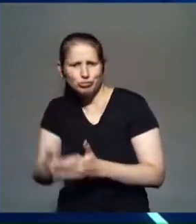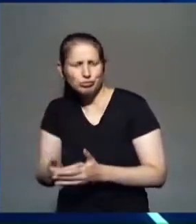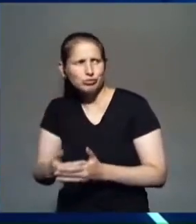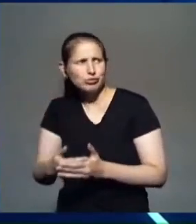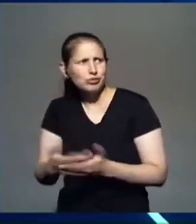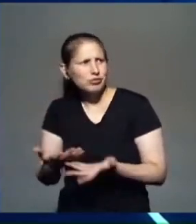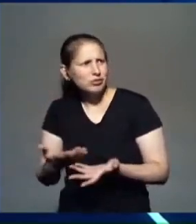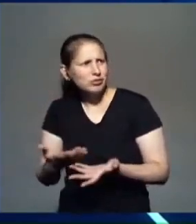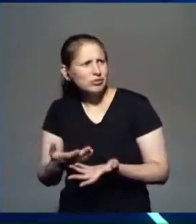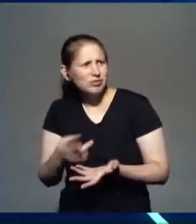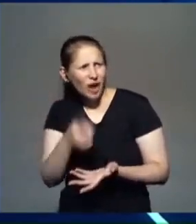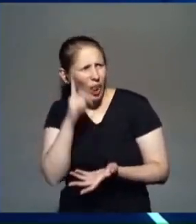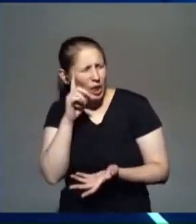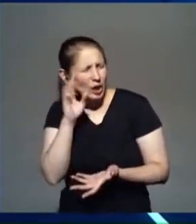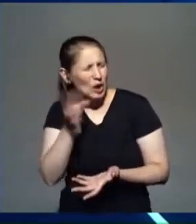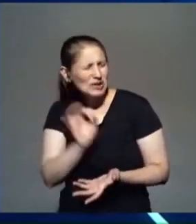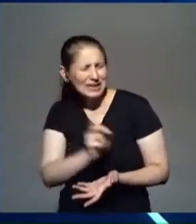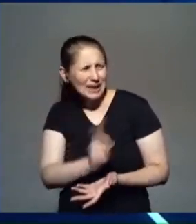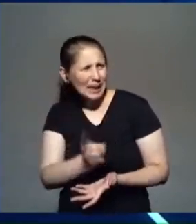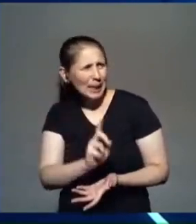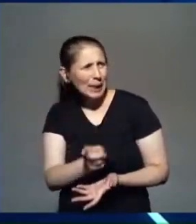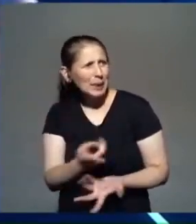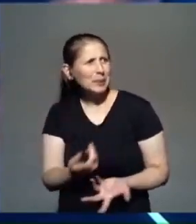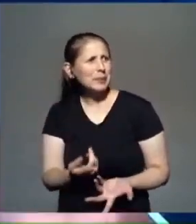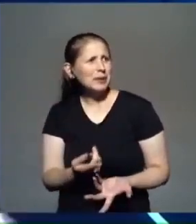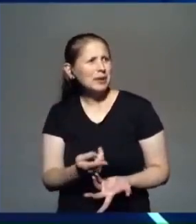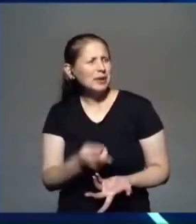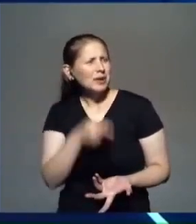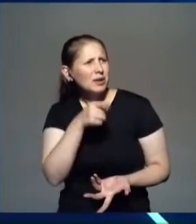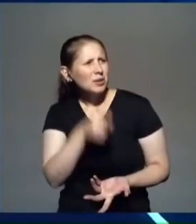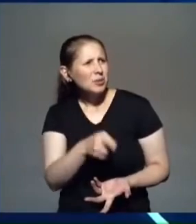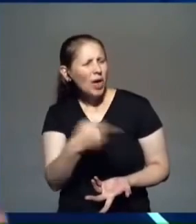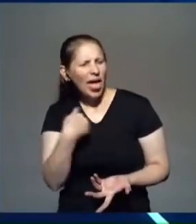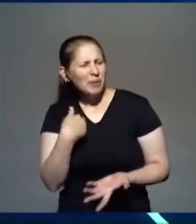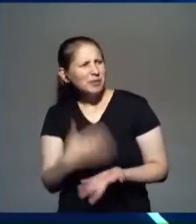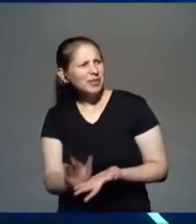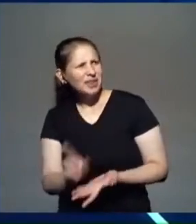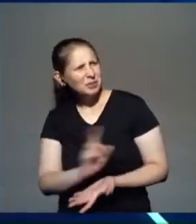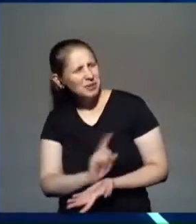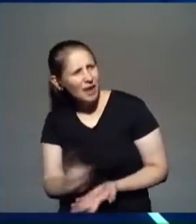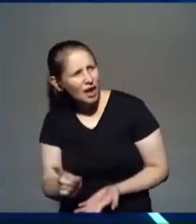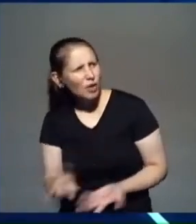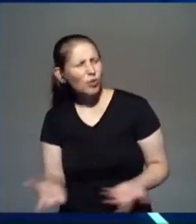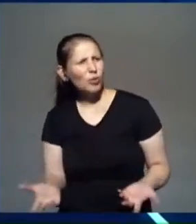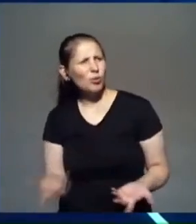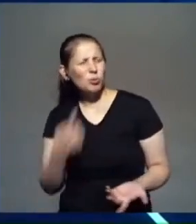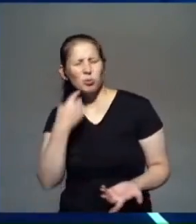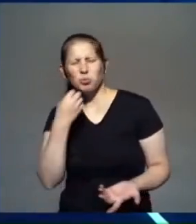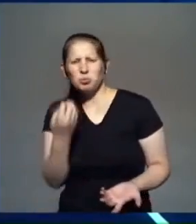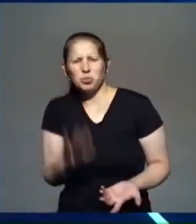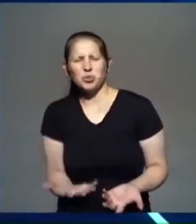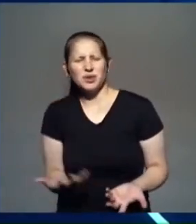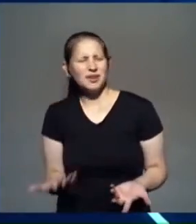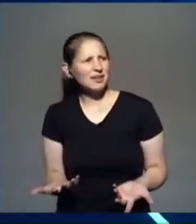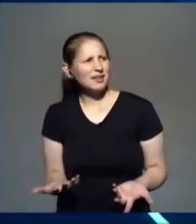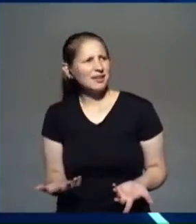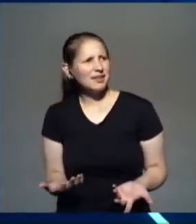qué planeta? ¿Por qué no me señalás? ¿Por qué no me discriminás? ¿Por qué no me decís que soy una cualquiera?